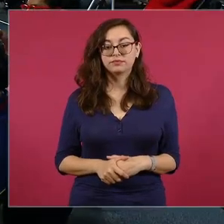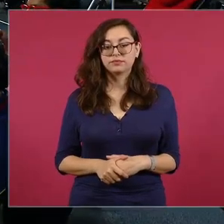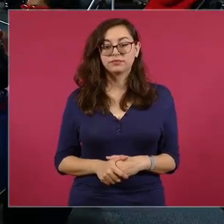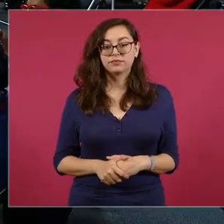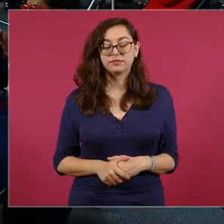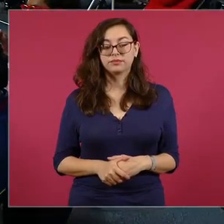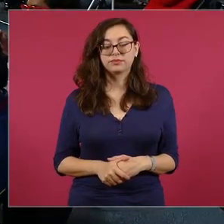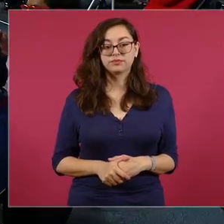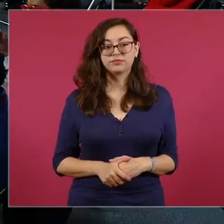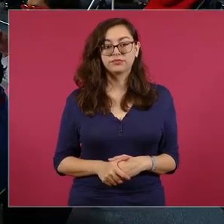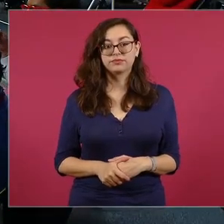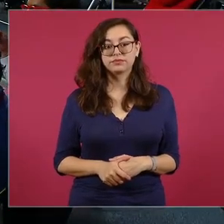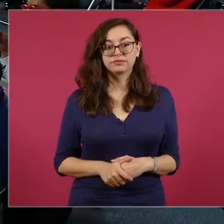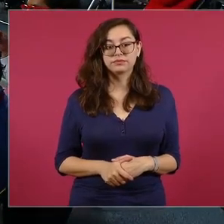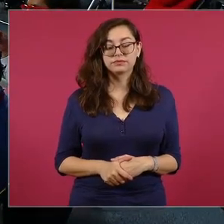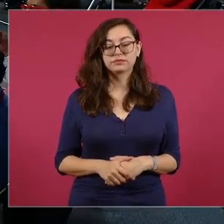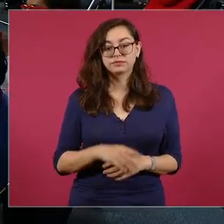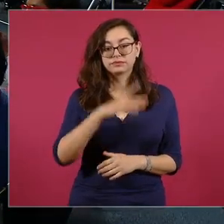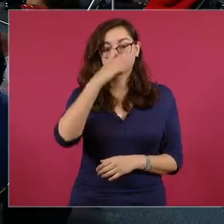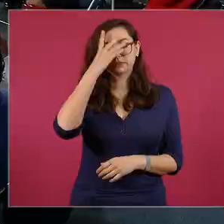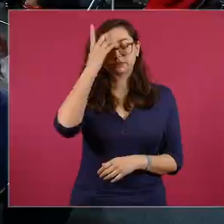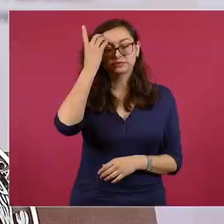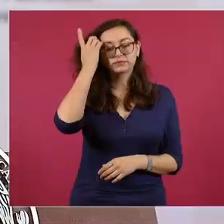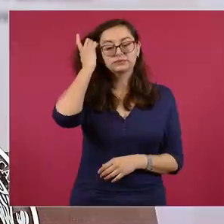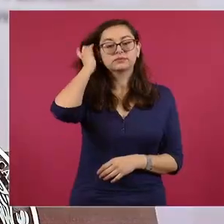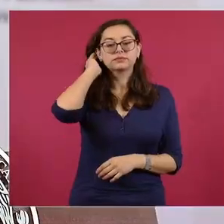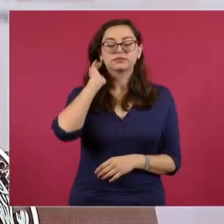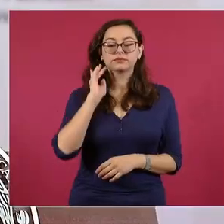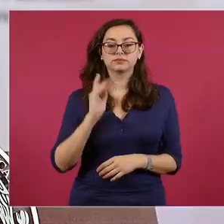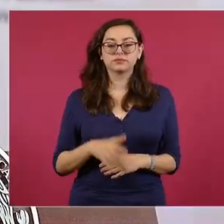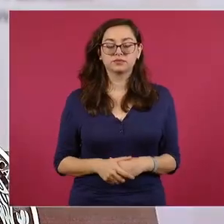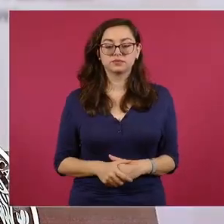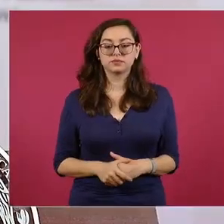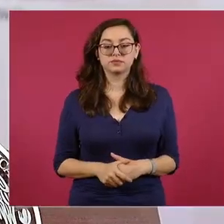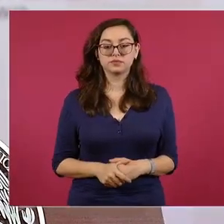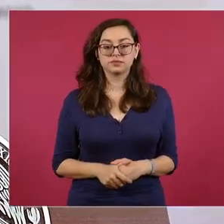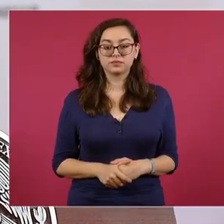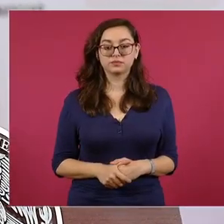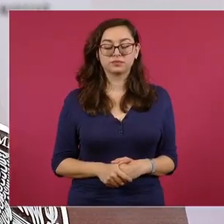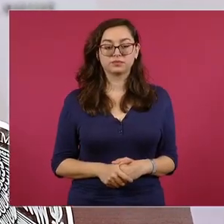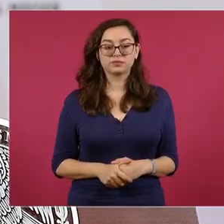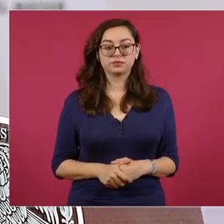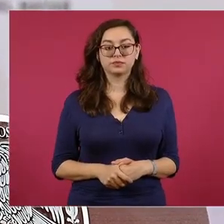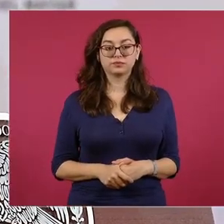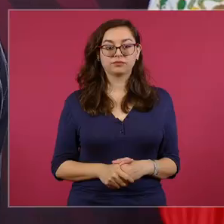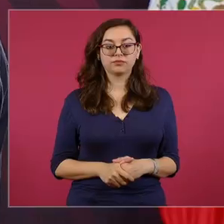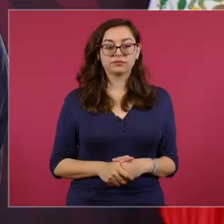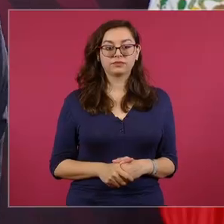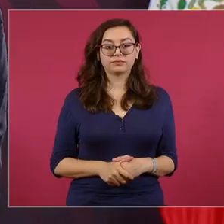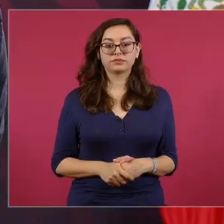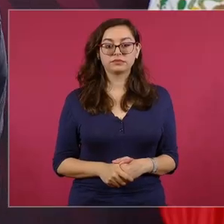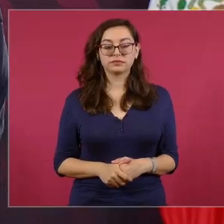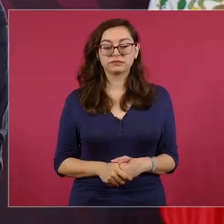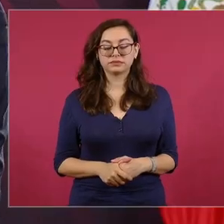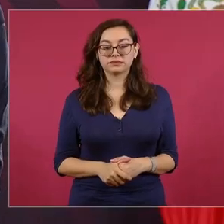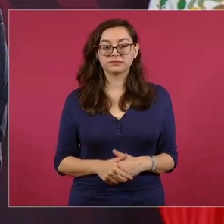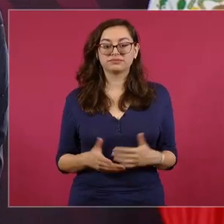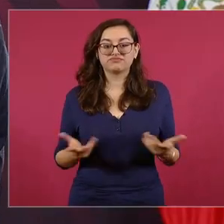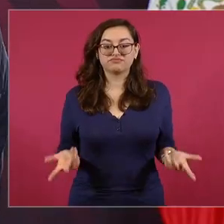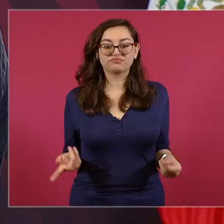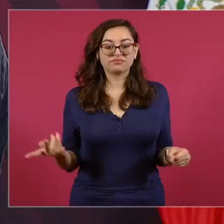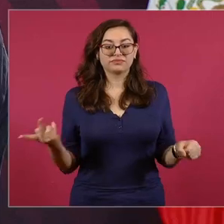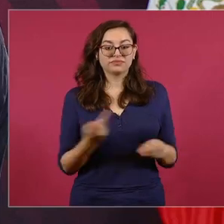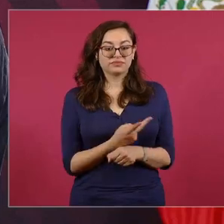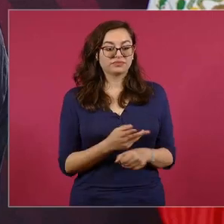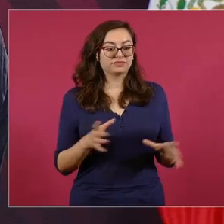hay una parte que es extraordinaria además que es una característica de todos